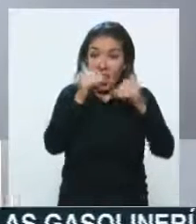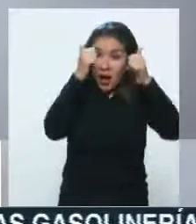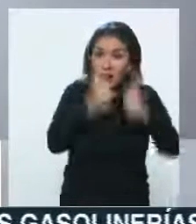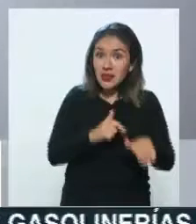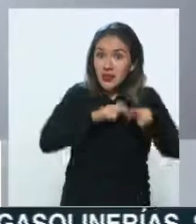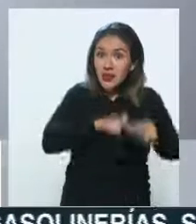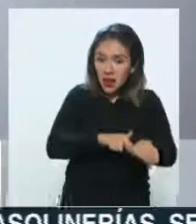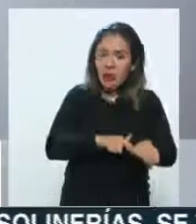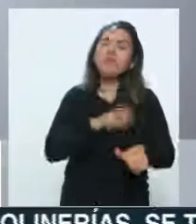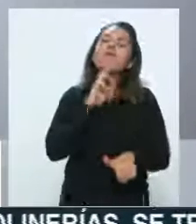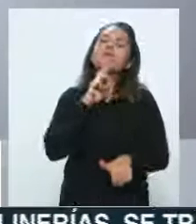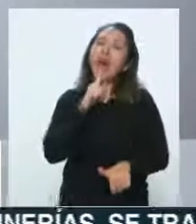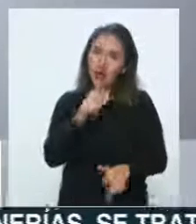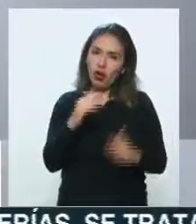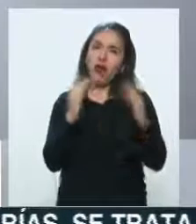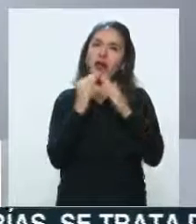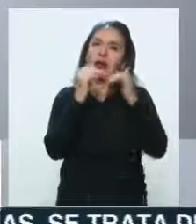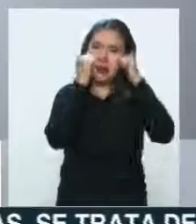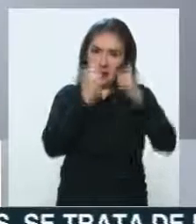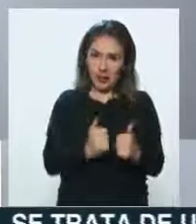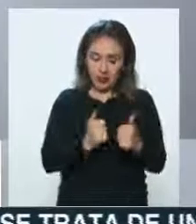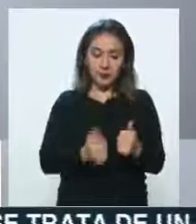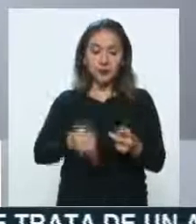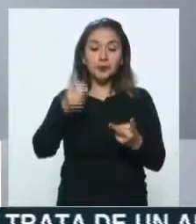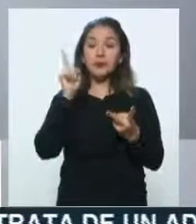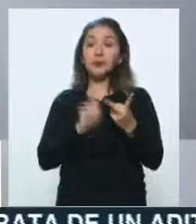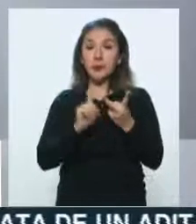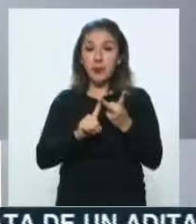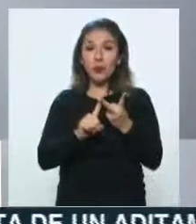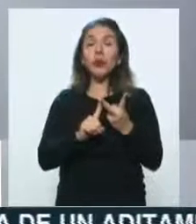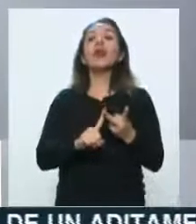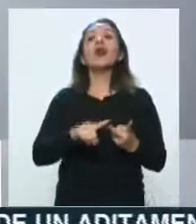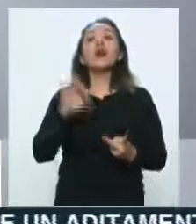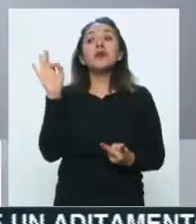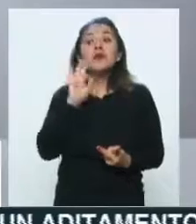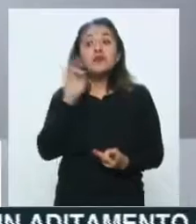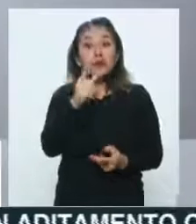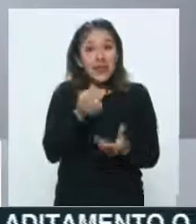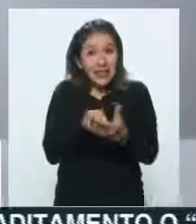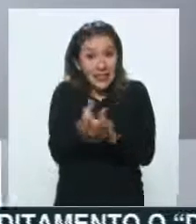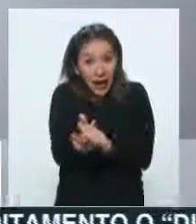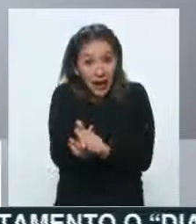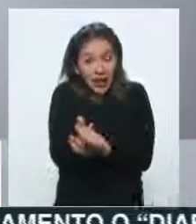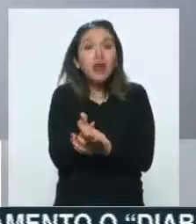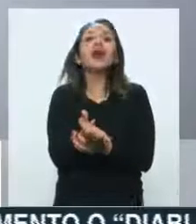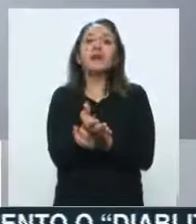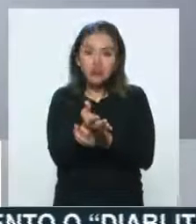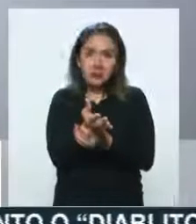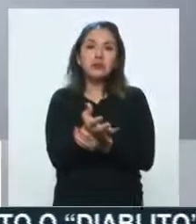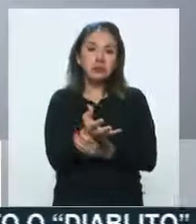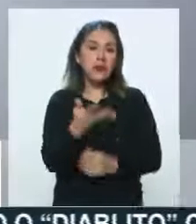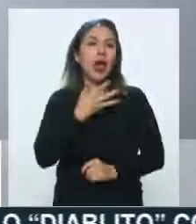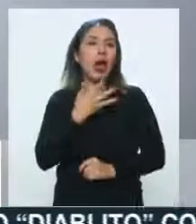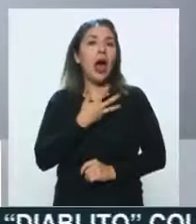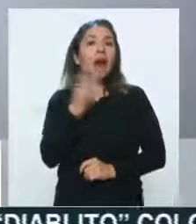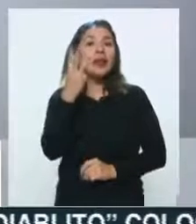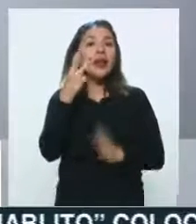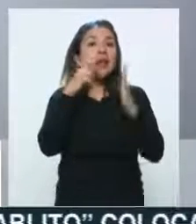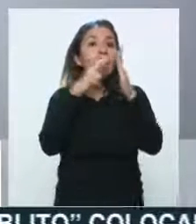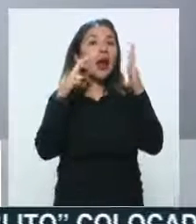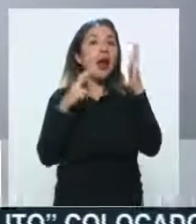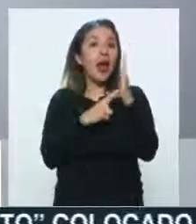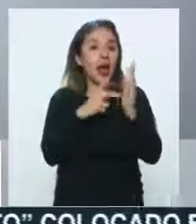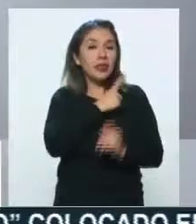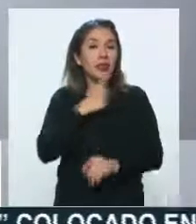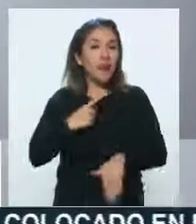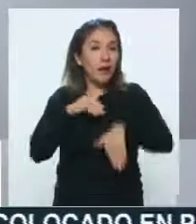en casa, que lo hagan así. La segunda es que si van a salir, hay tres reglas